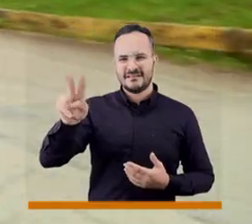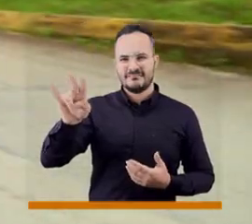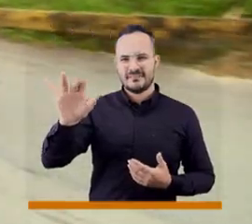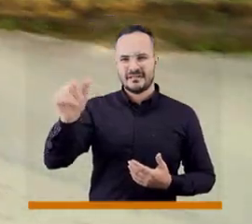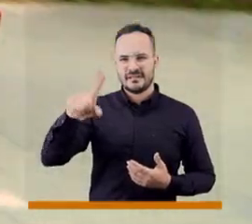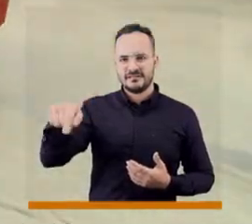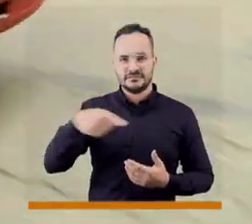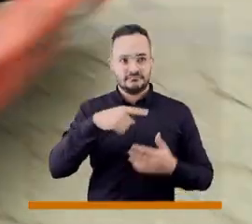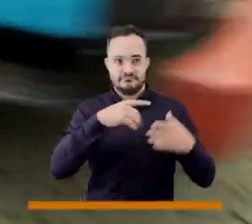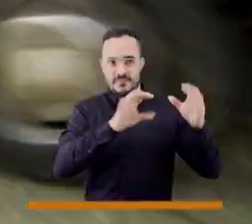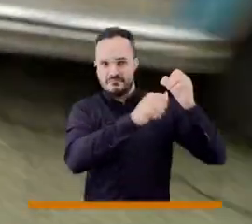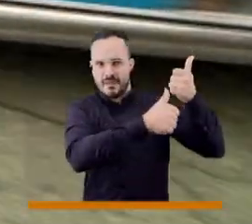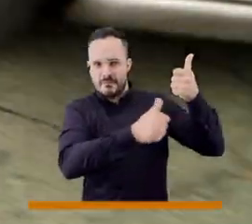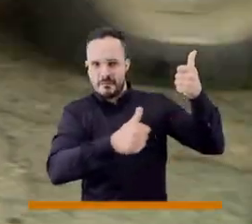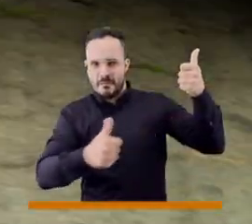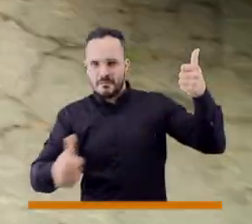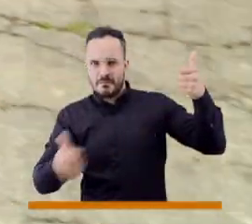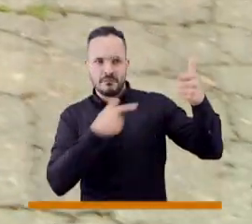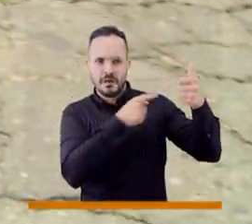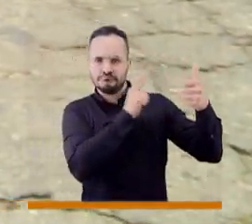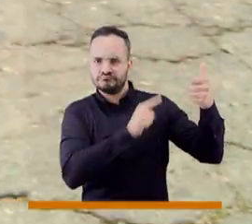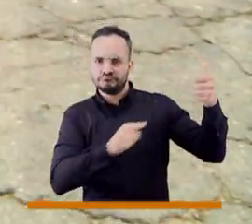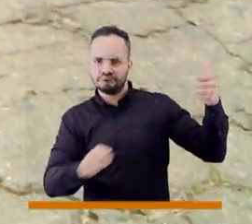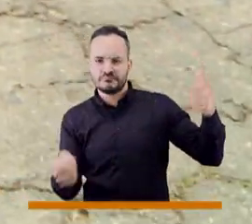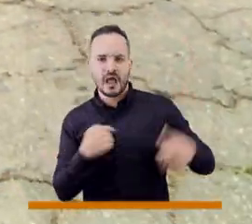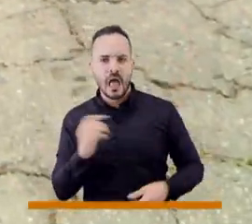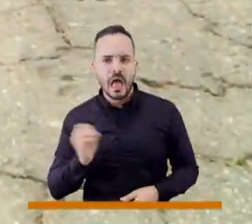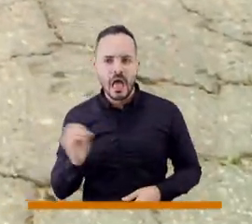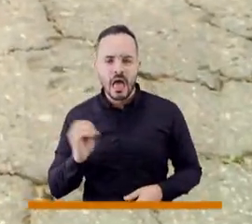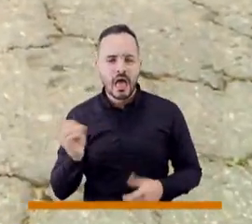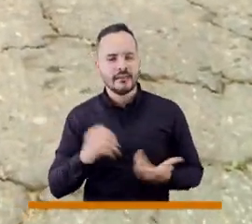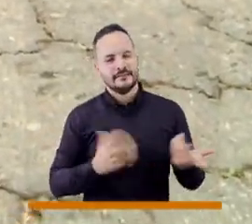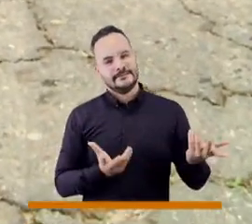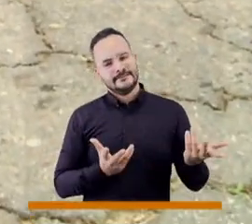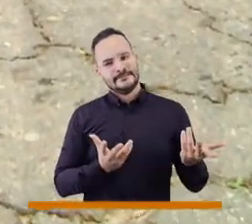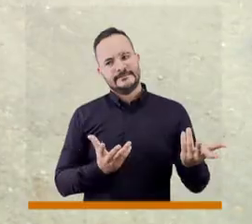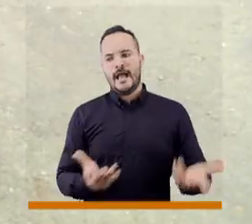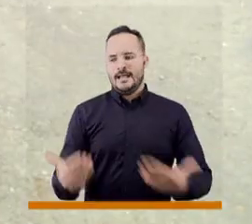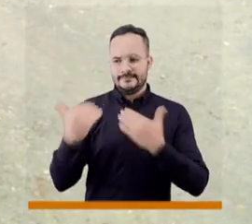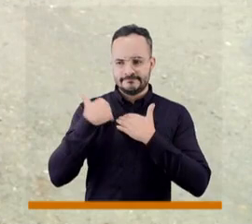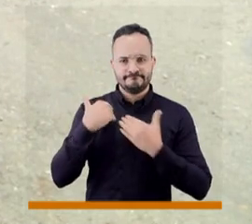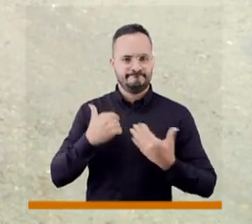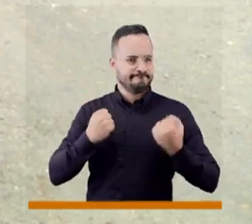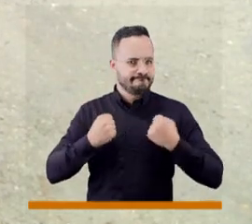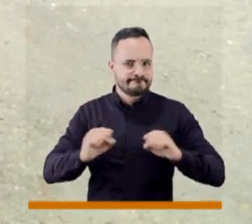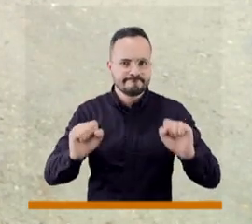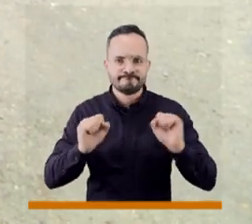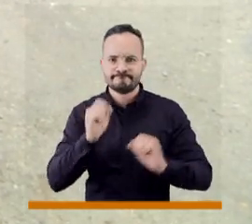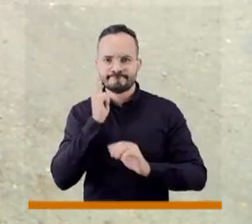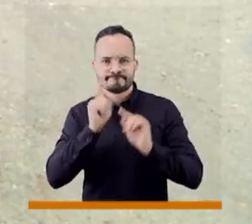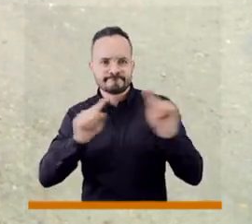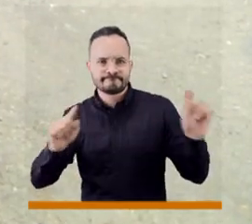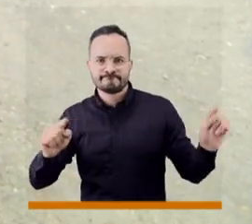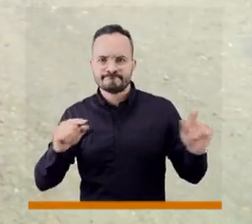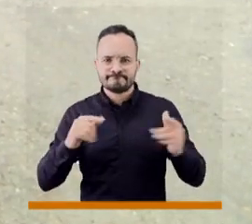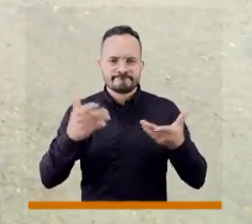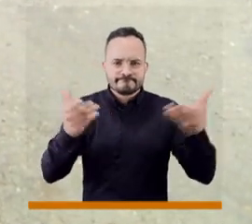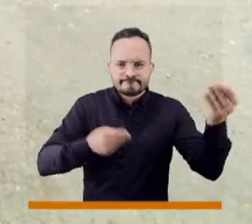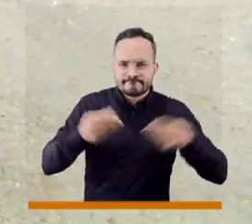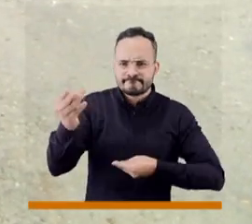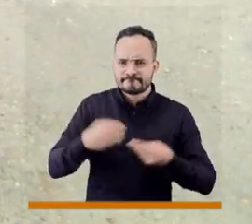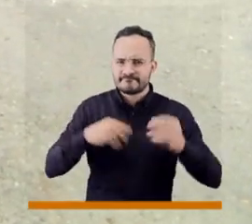por todas las jerarquías. Nos tocó a nosotros entrar a buscar documentaciones y a